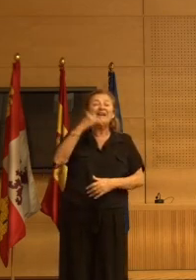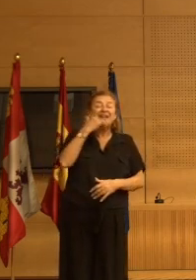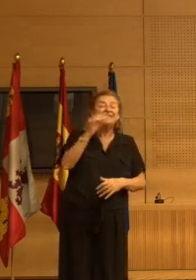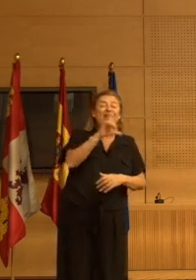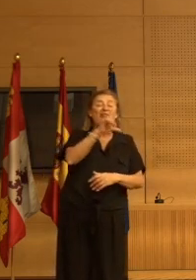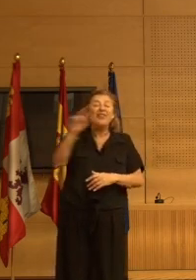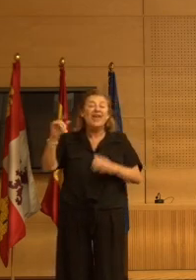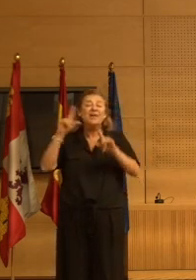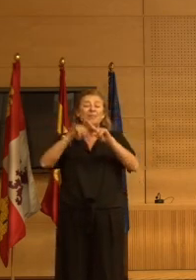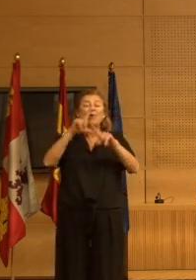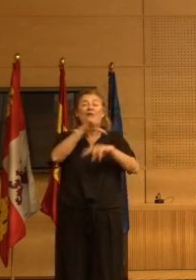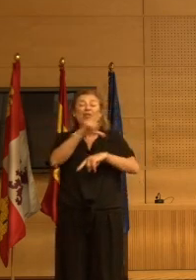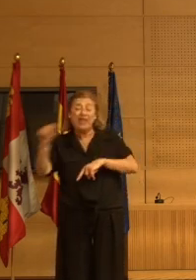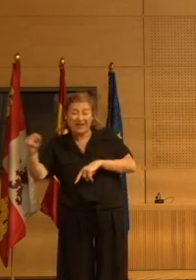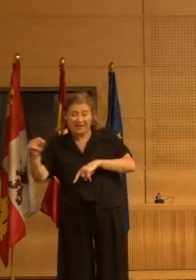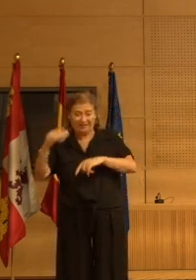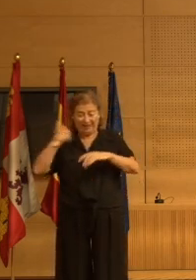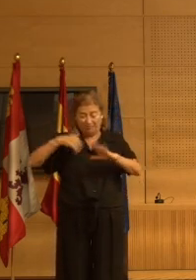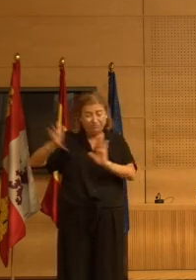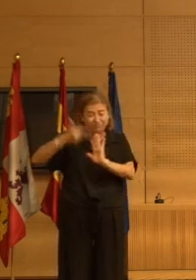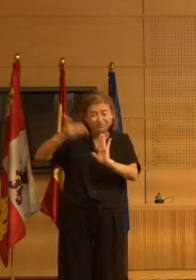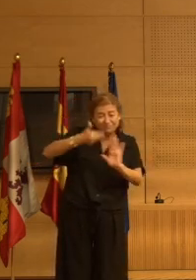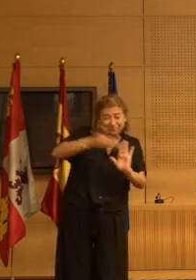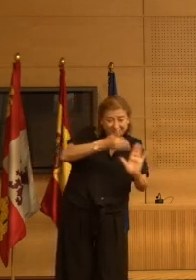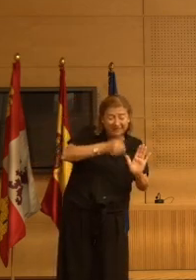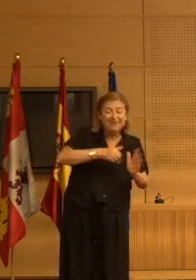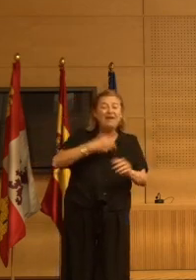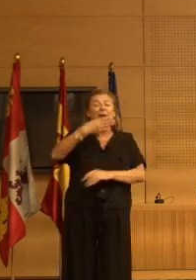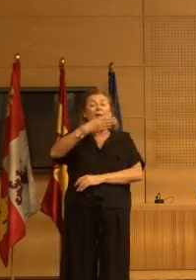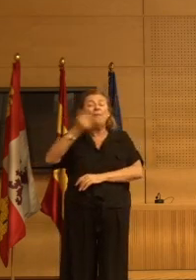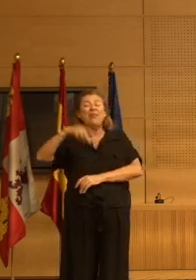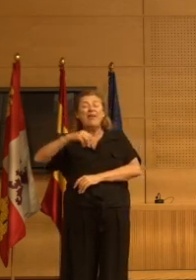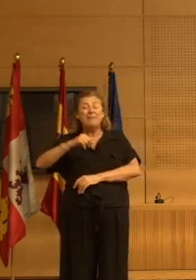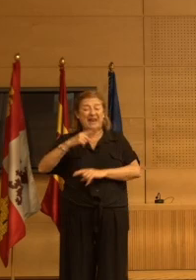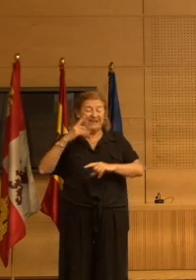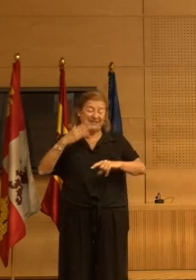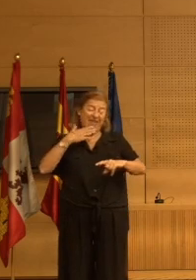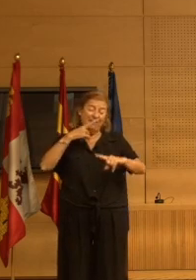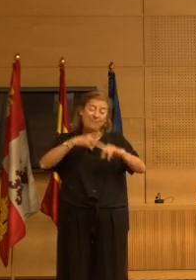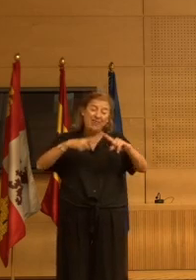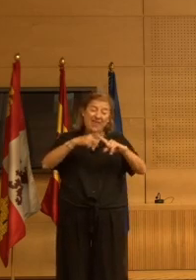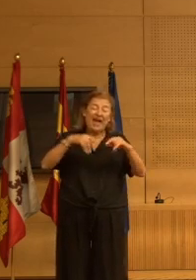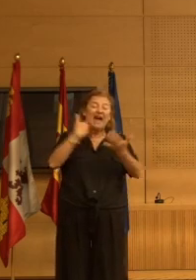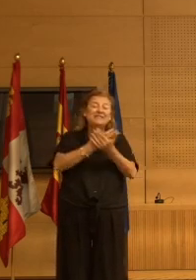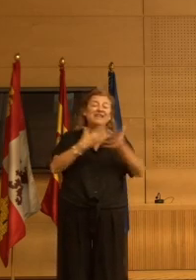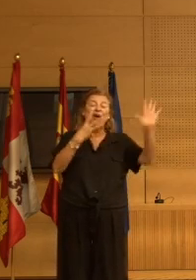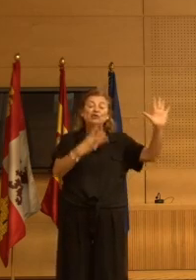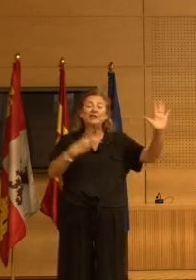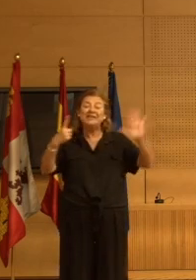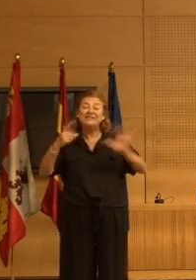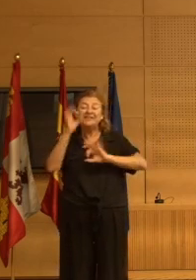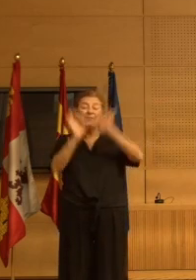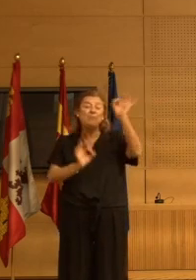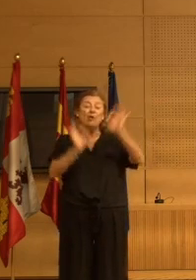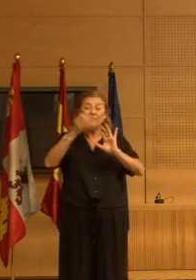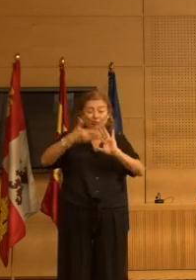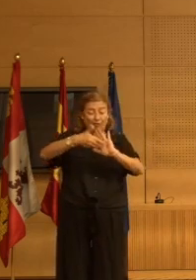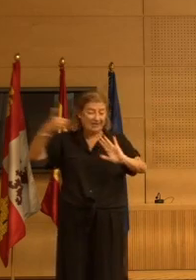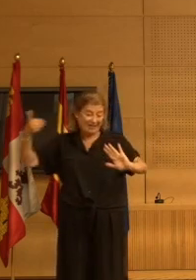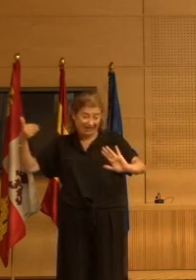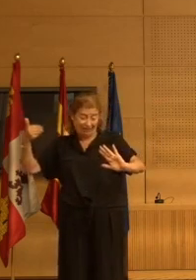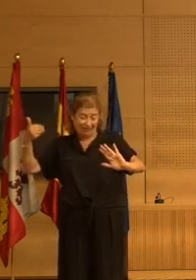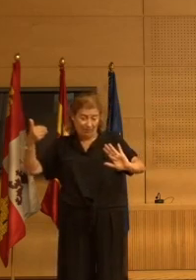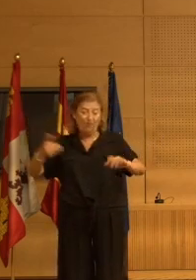100% de los típicos se han eliminado las benzodiazepinas de vida media corta hasta el 86% se han quitado